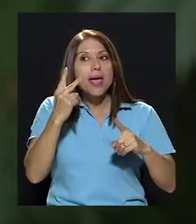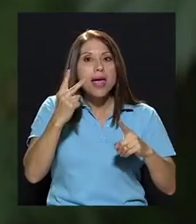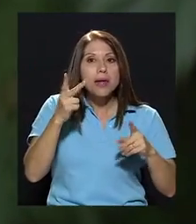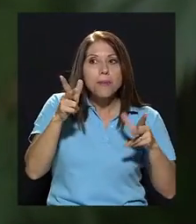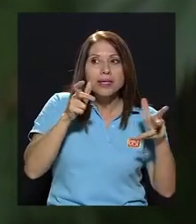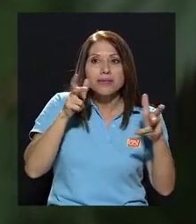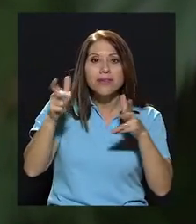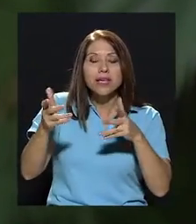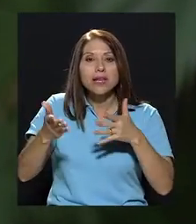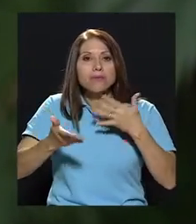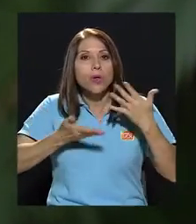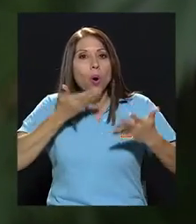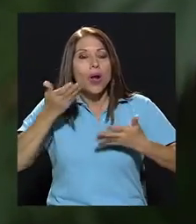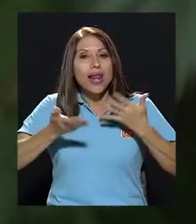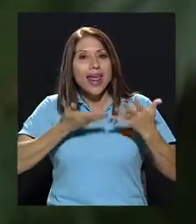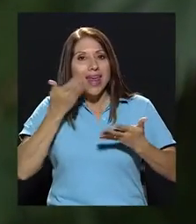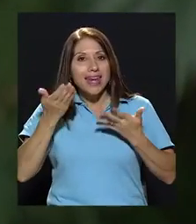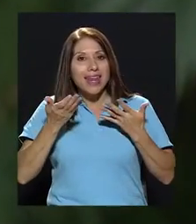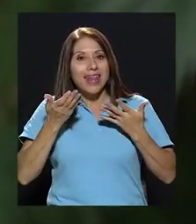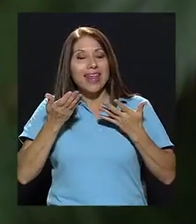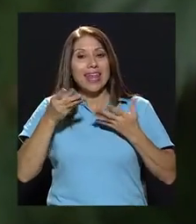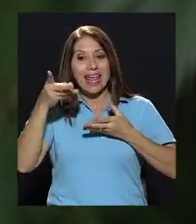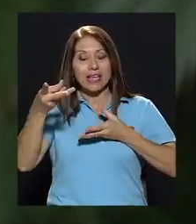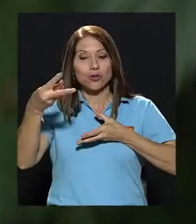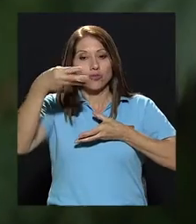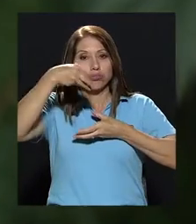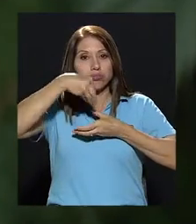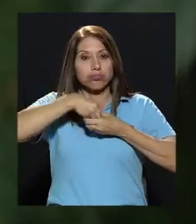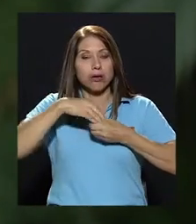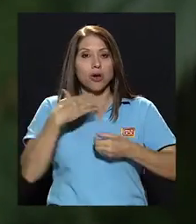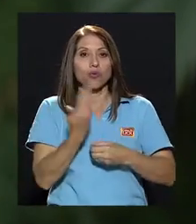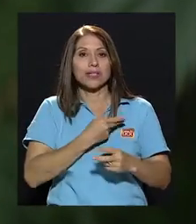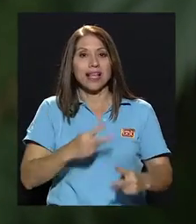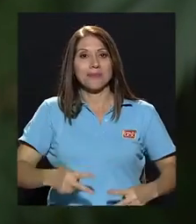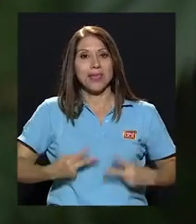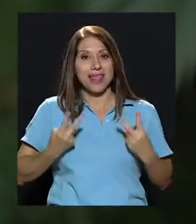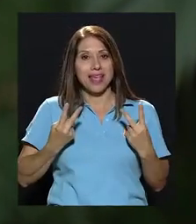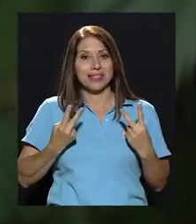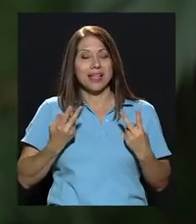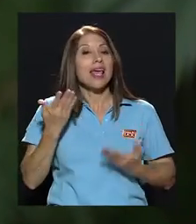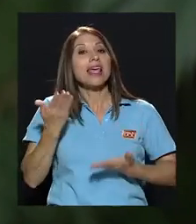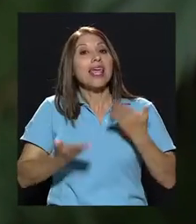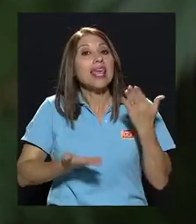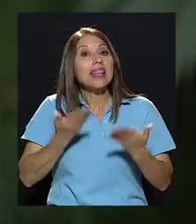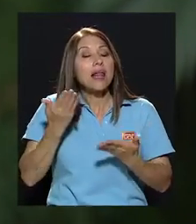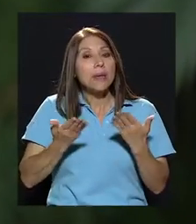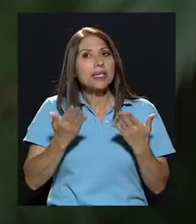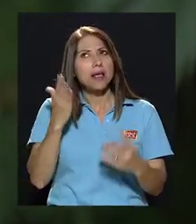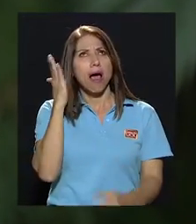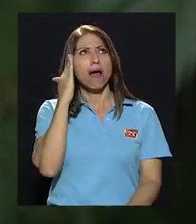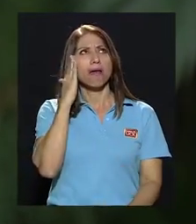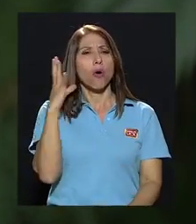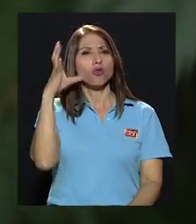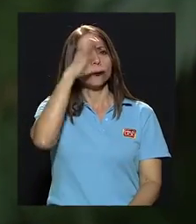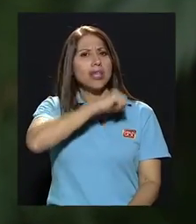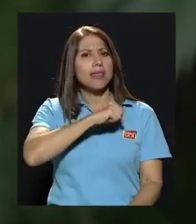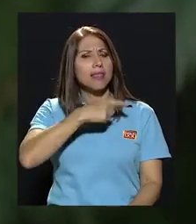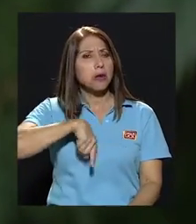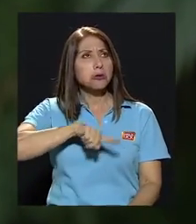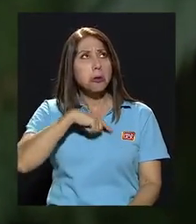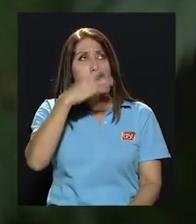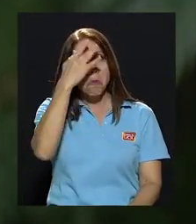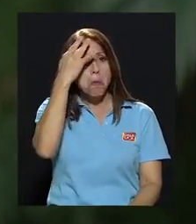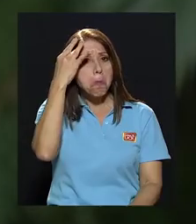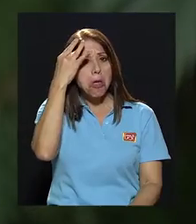oler, etcétera, que van a calar en nuestras vidas, que tal vez incluso a nivel consciente no las recordemos dentro de la